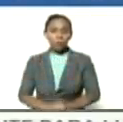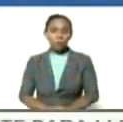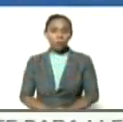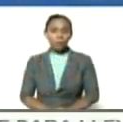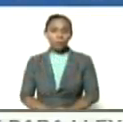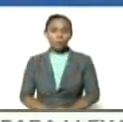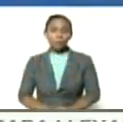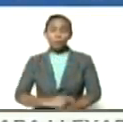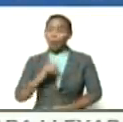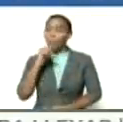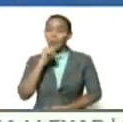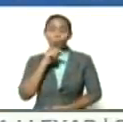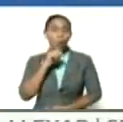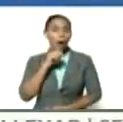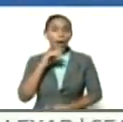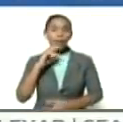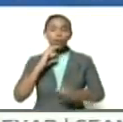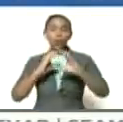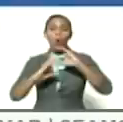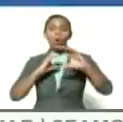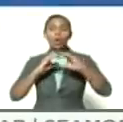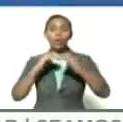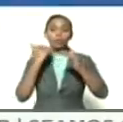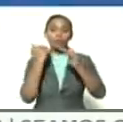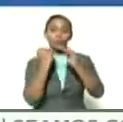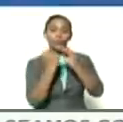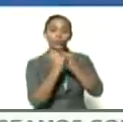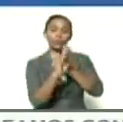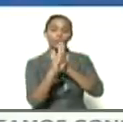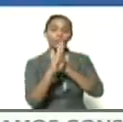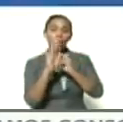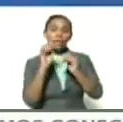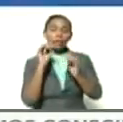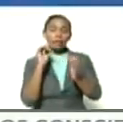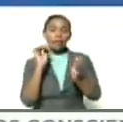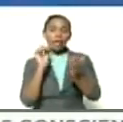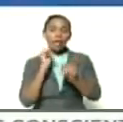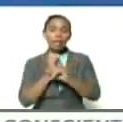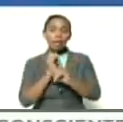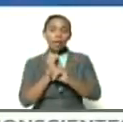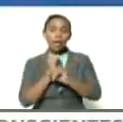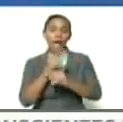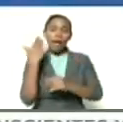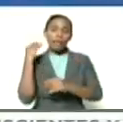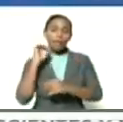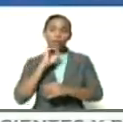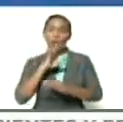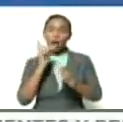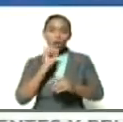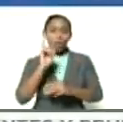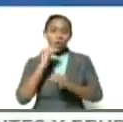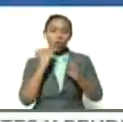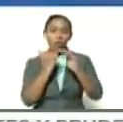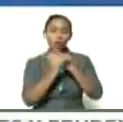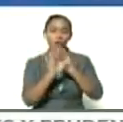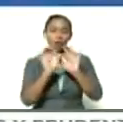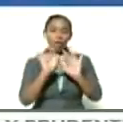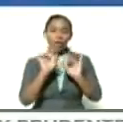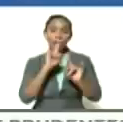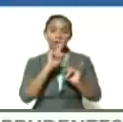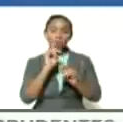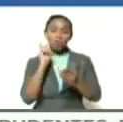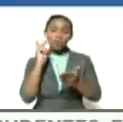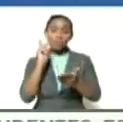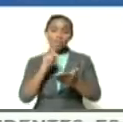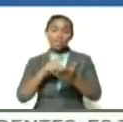no existían los correos electrónicos era el 99 todavía no habían llegado los correos electrónicos eso llegó después del